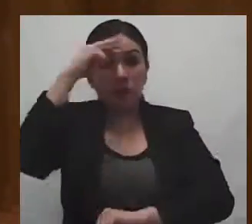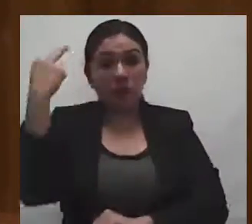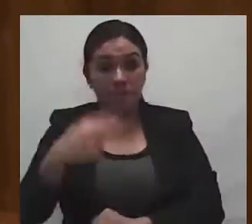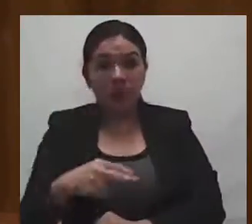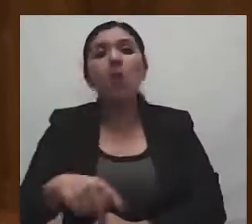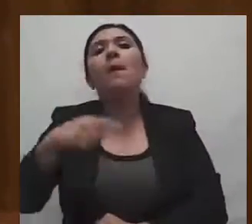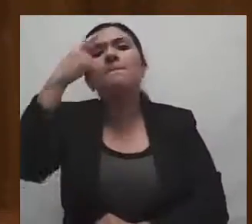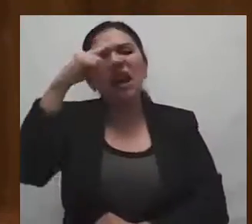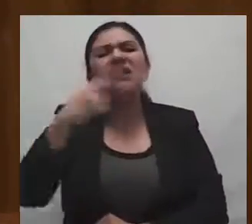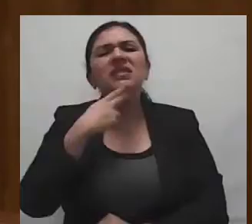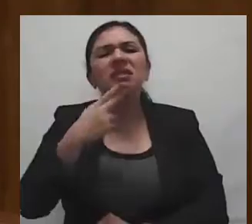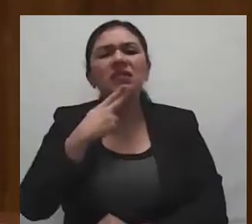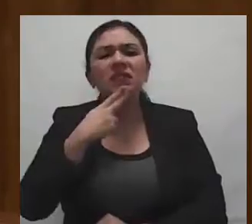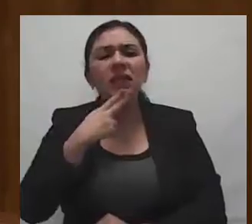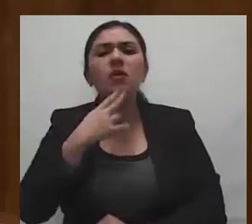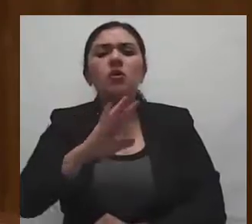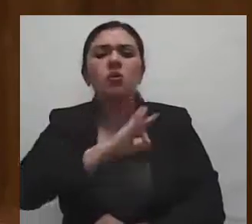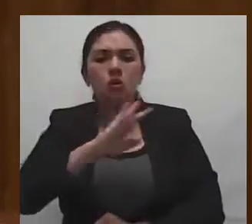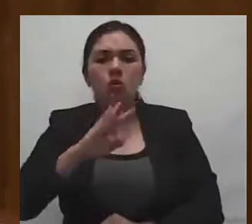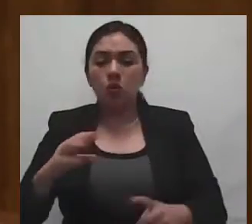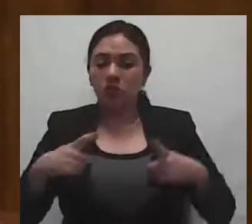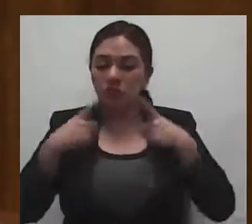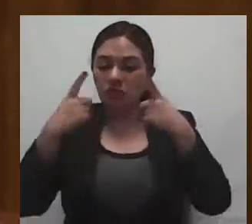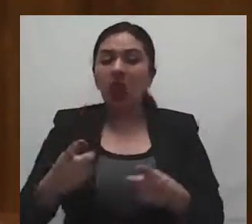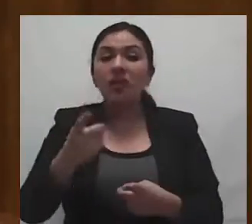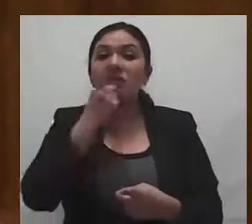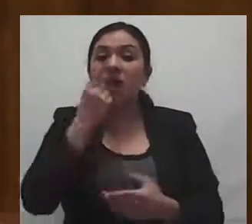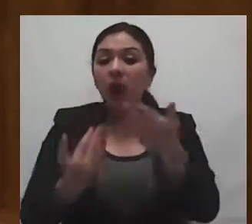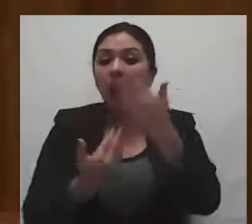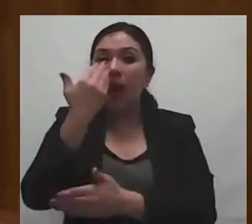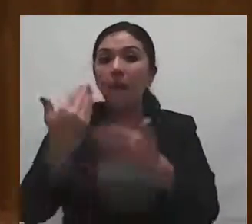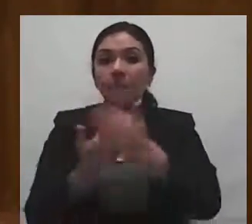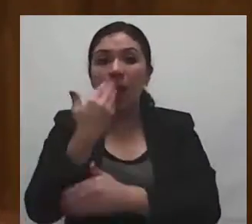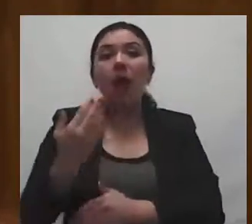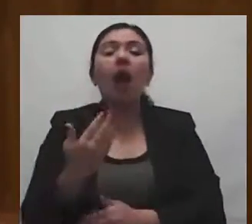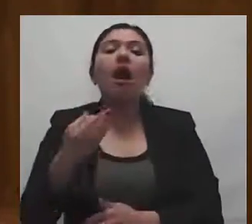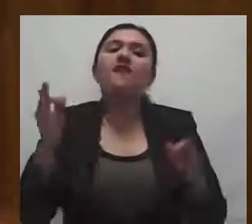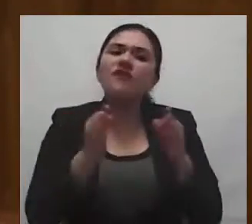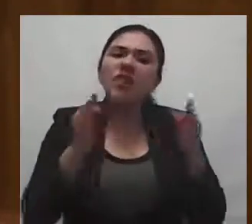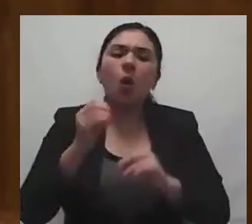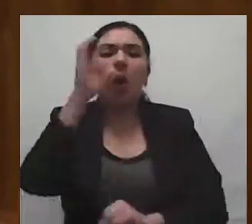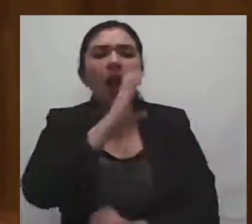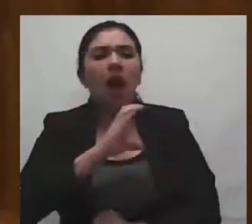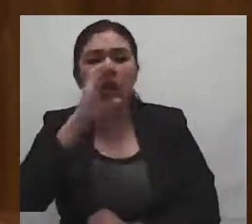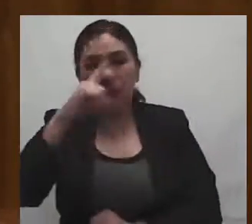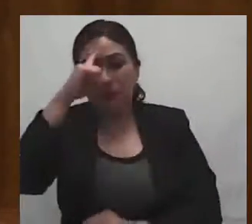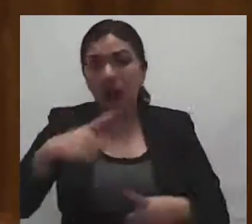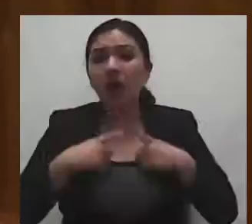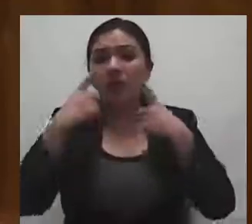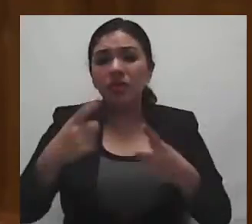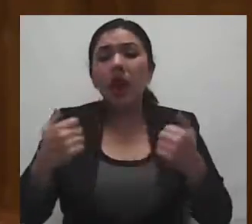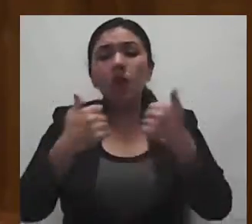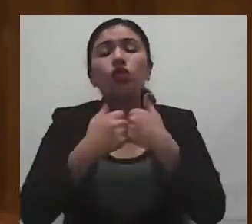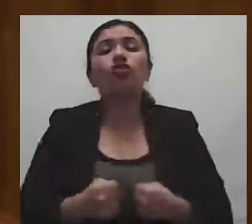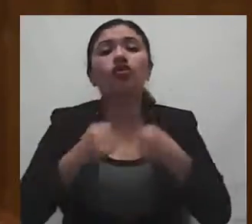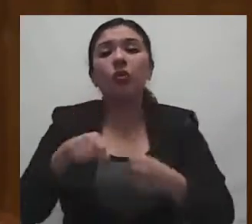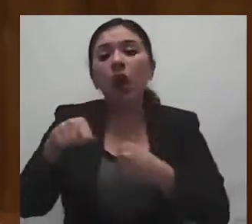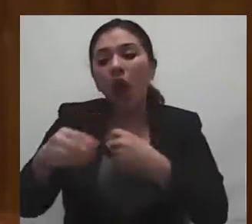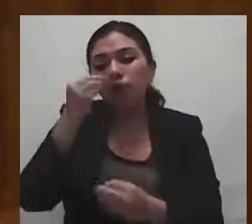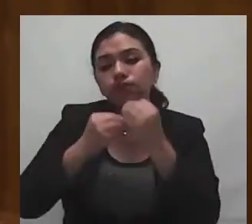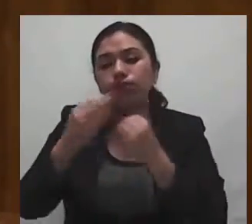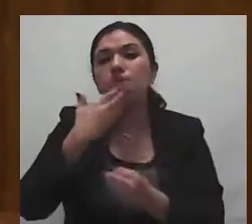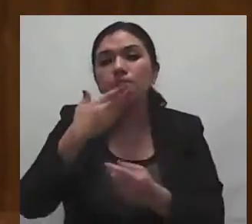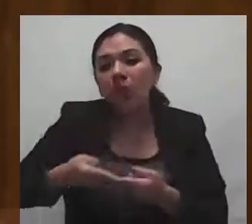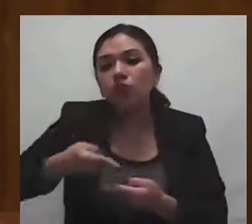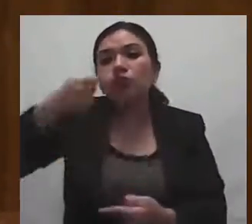propósito de integrarles desayunos escolares fríos o calientes para contribuir a la seguridad alimentaria de las niñas y